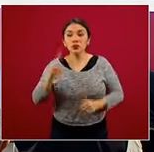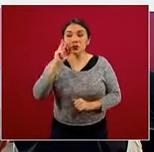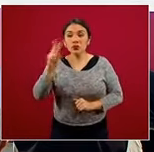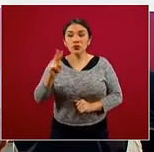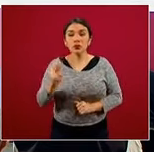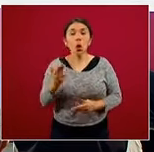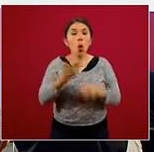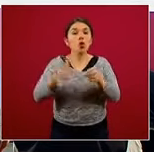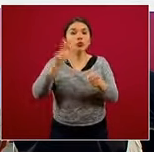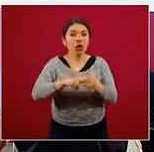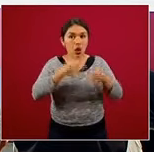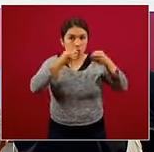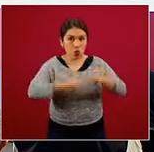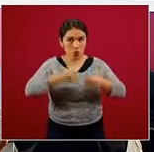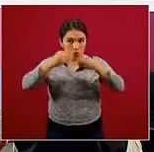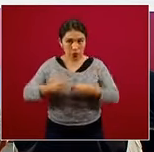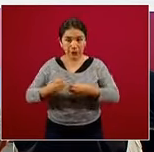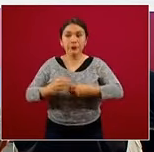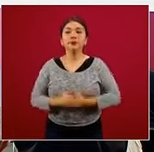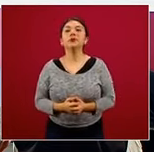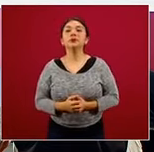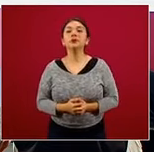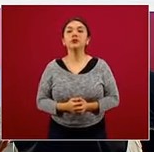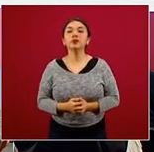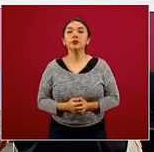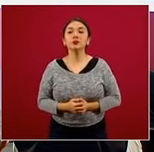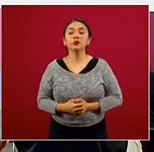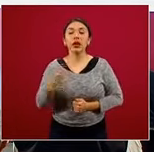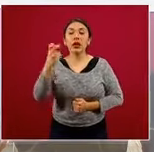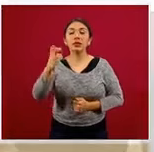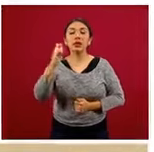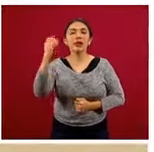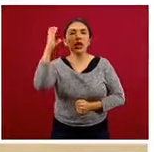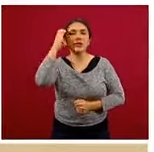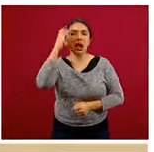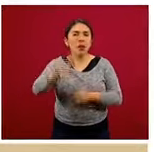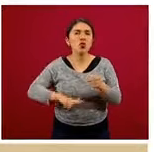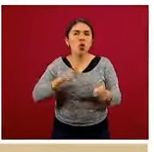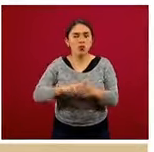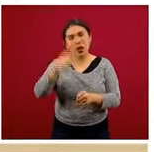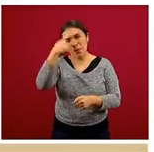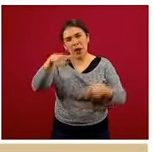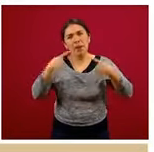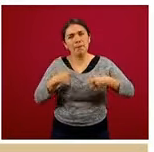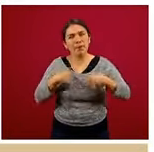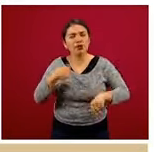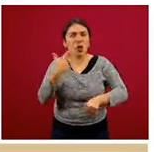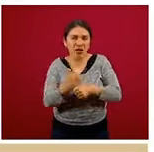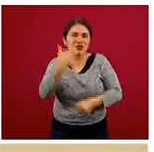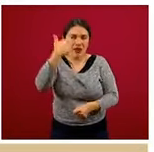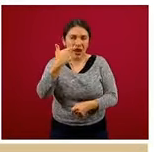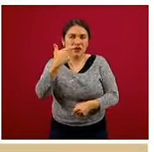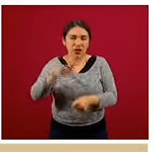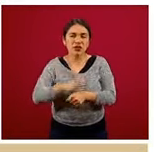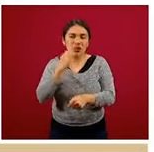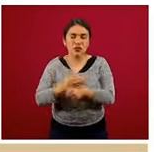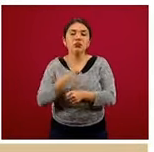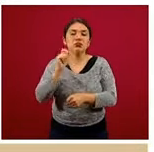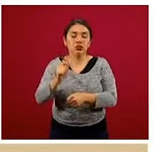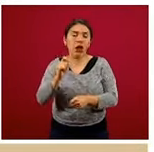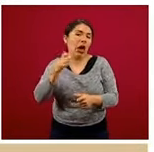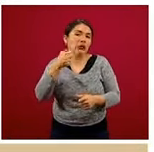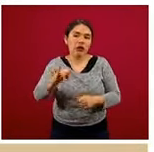la ocupación hospitalaria. Estas son las de camas general para los pacientes graves. A nivel